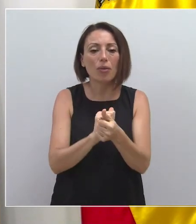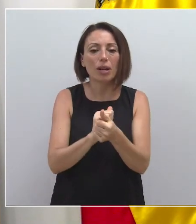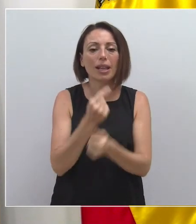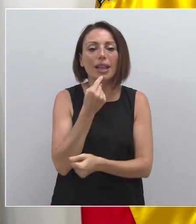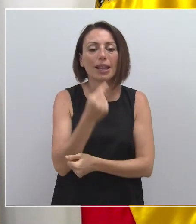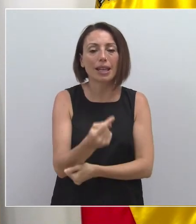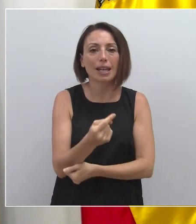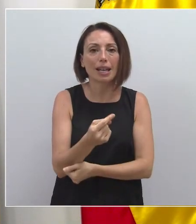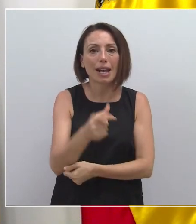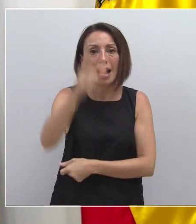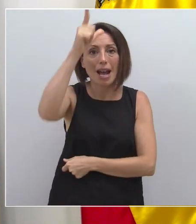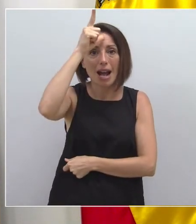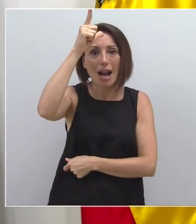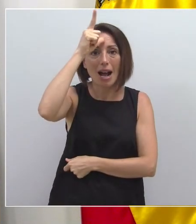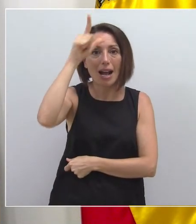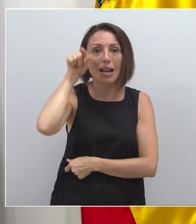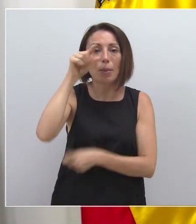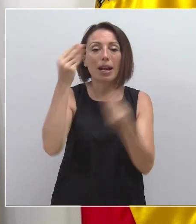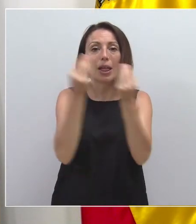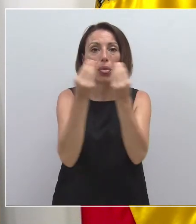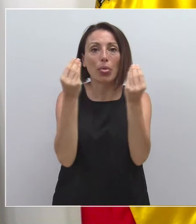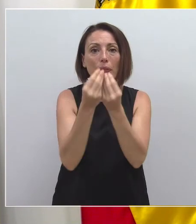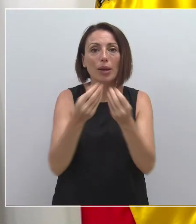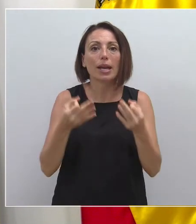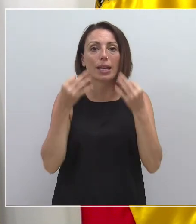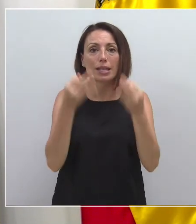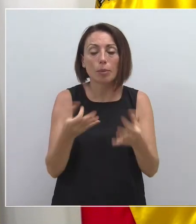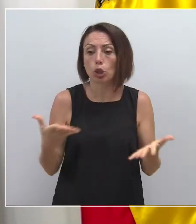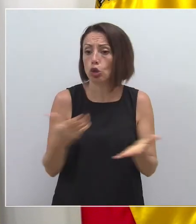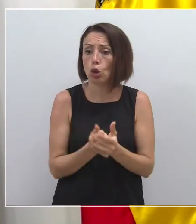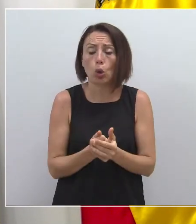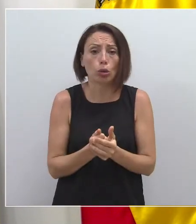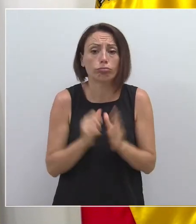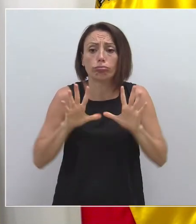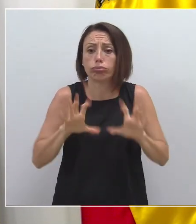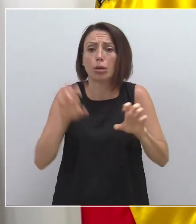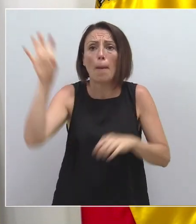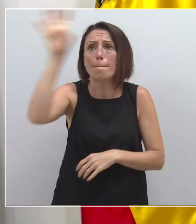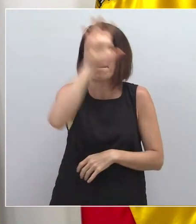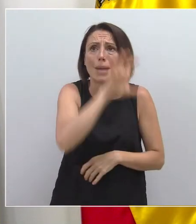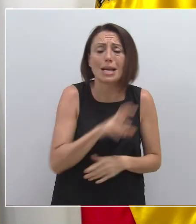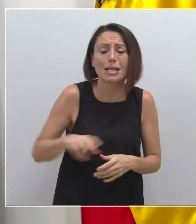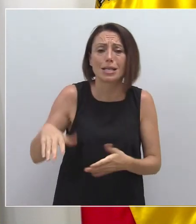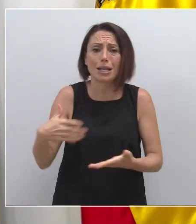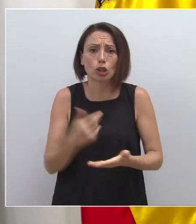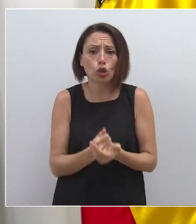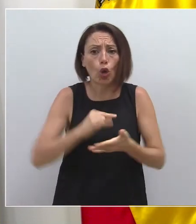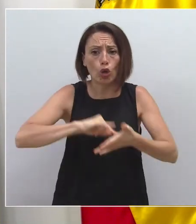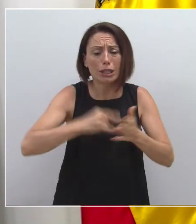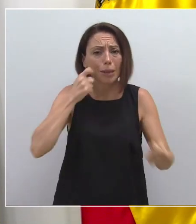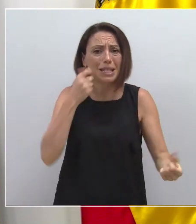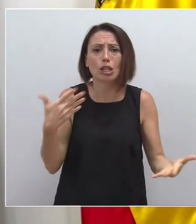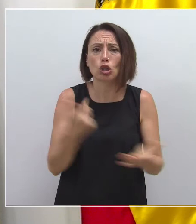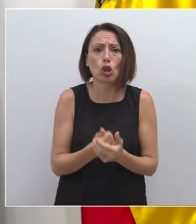diré que en Alemania, porque las cifras son siempre… Estamos todos aprendiendo, todos, todos los países, todas las regiones, todos los sistemas sanitarios,